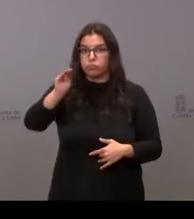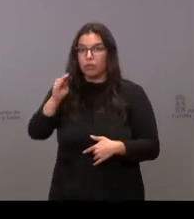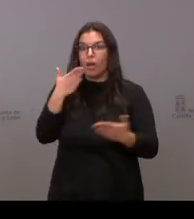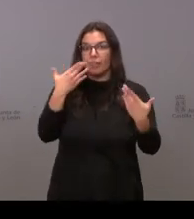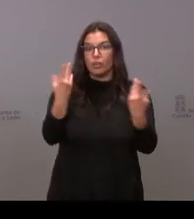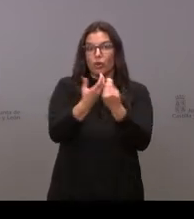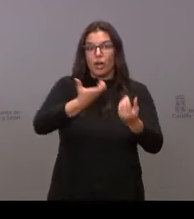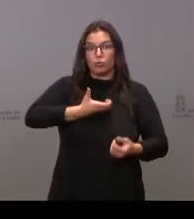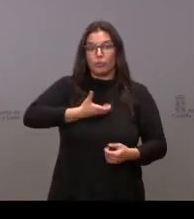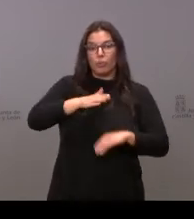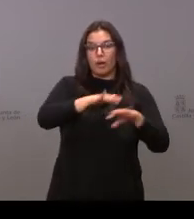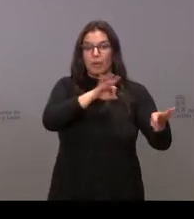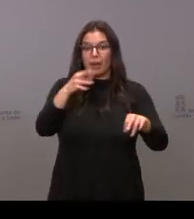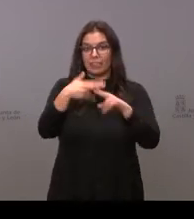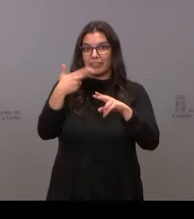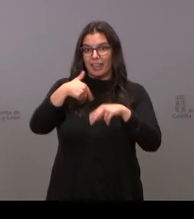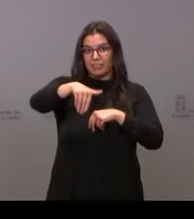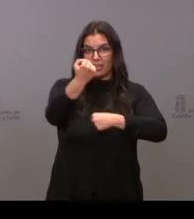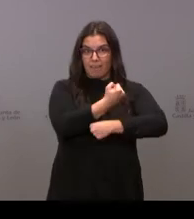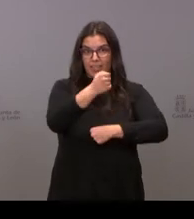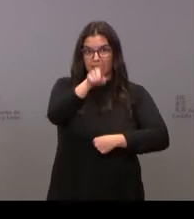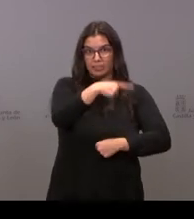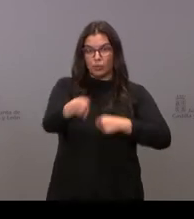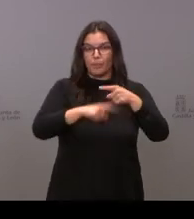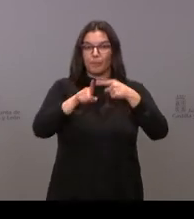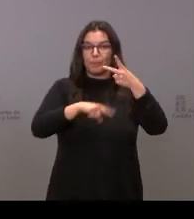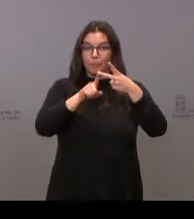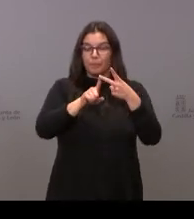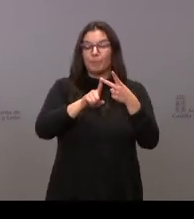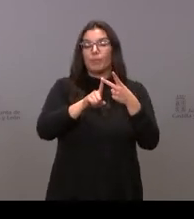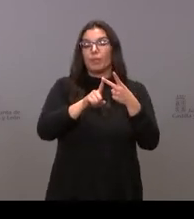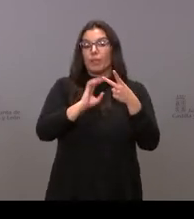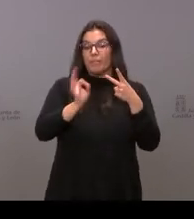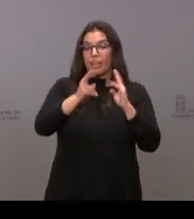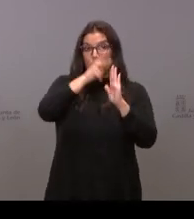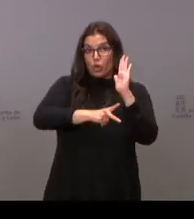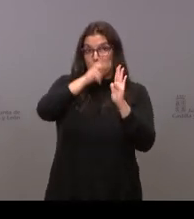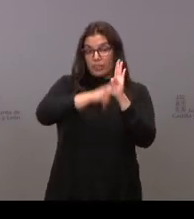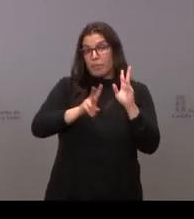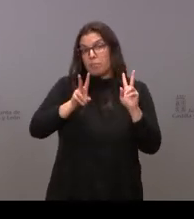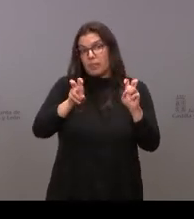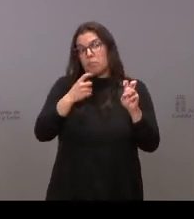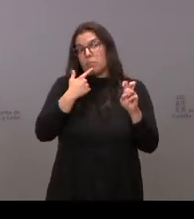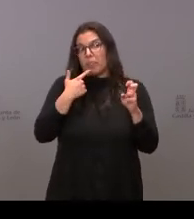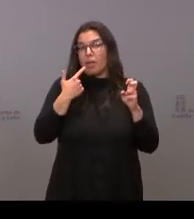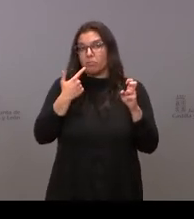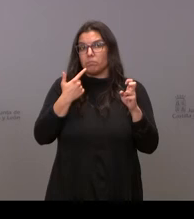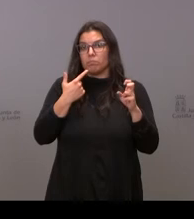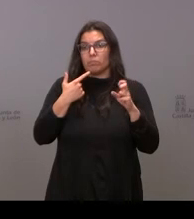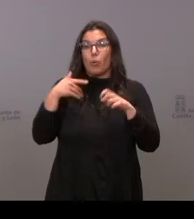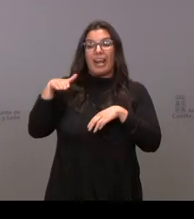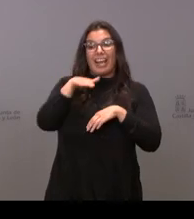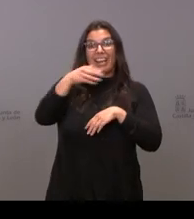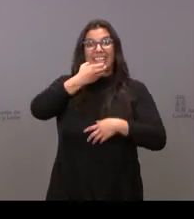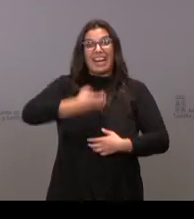preparar las actividades navideñas. Y por otra parte, bueno, pues aunque la normativa en principio permita la celebración de las cabalgatas,